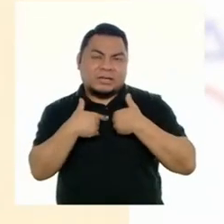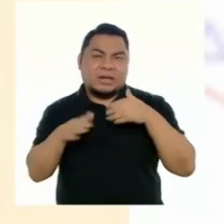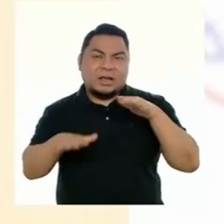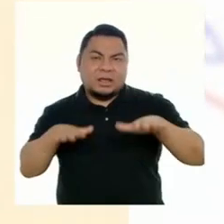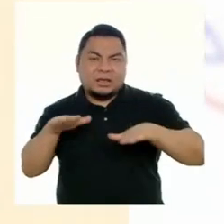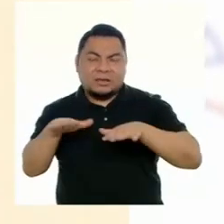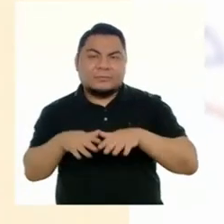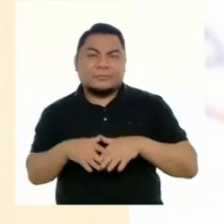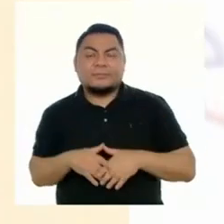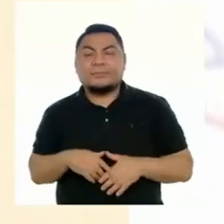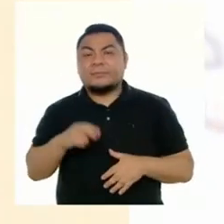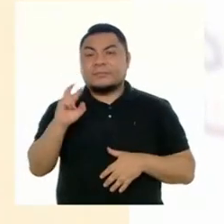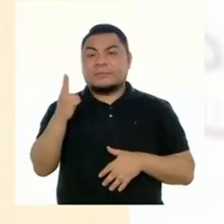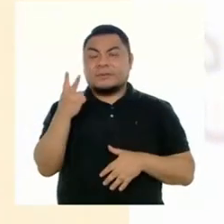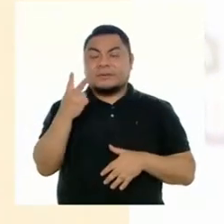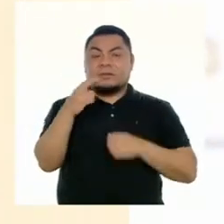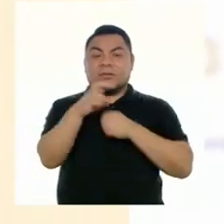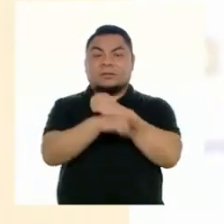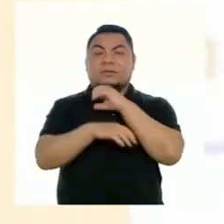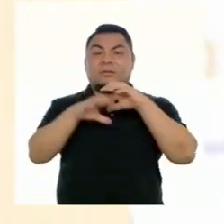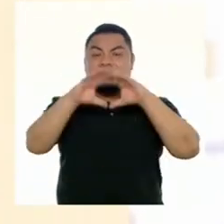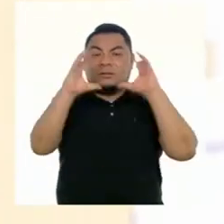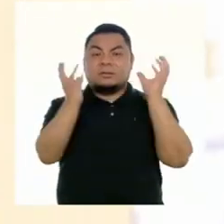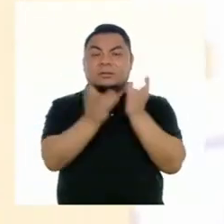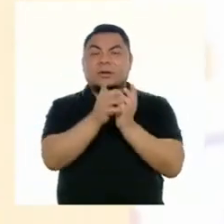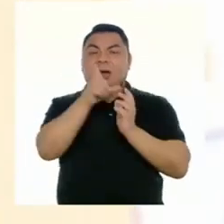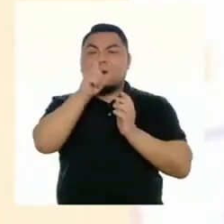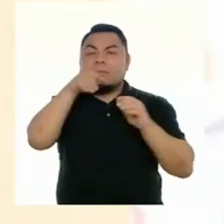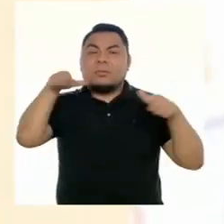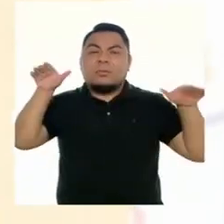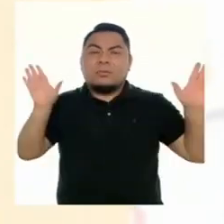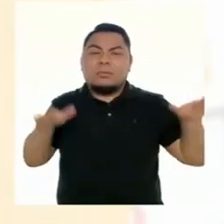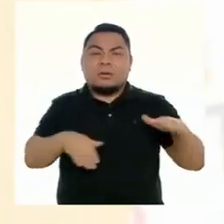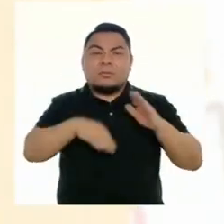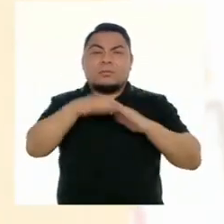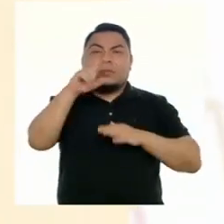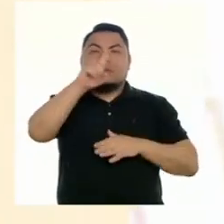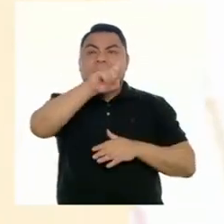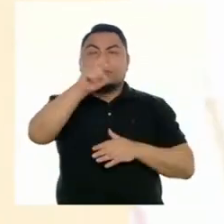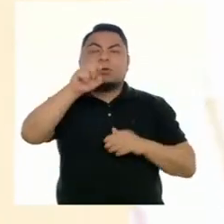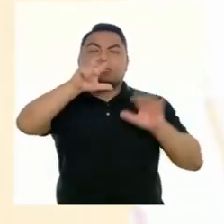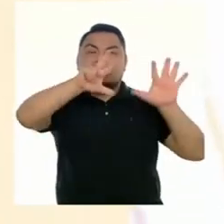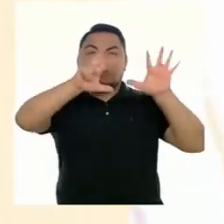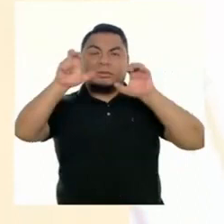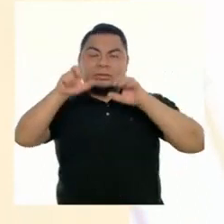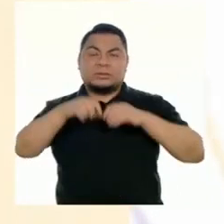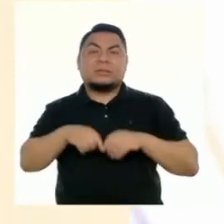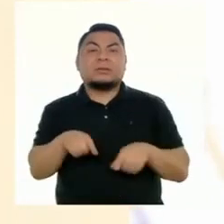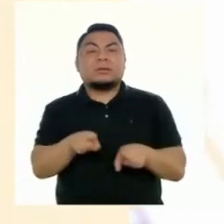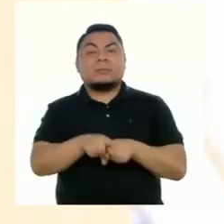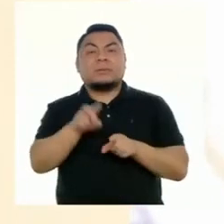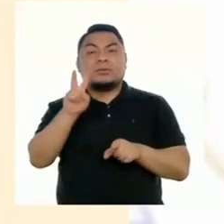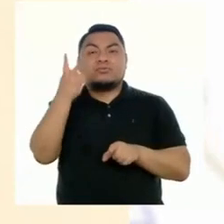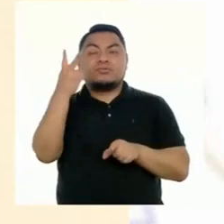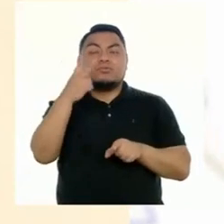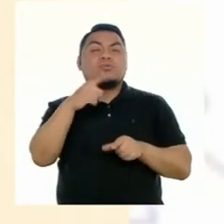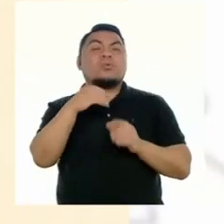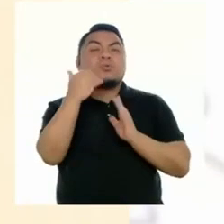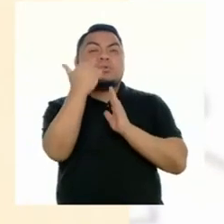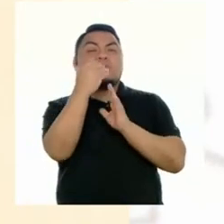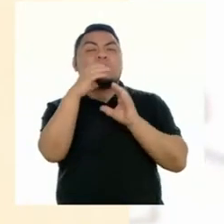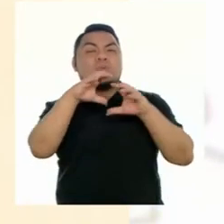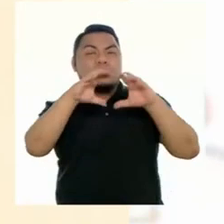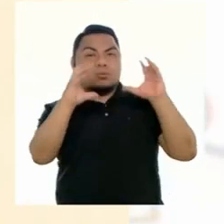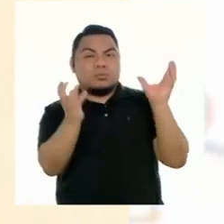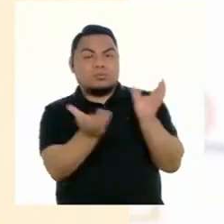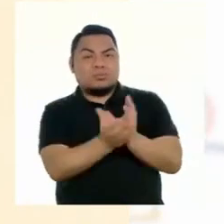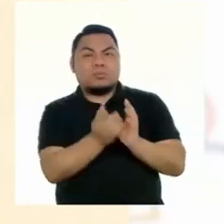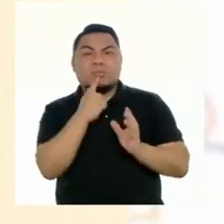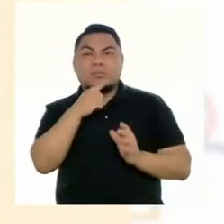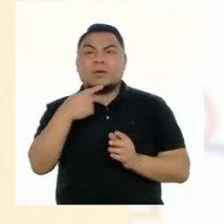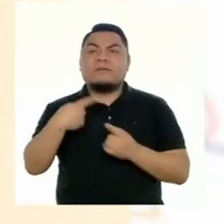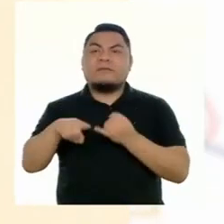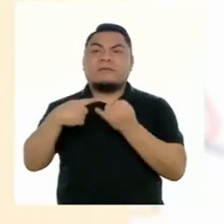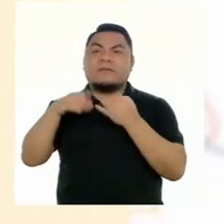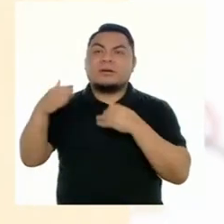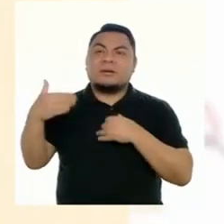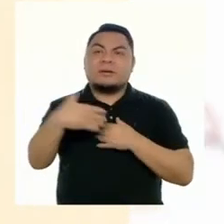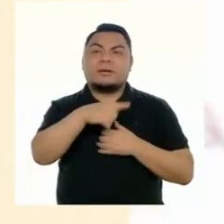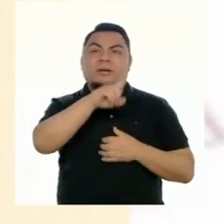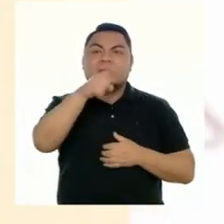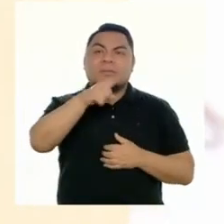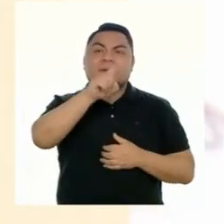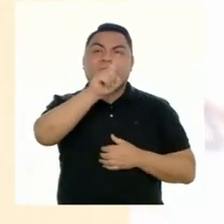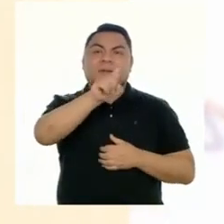Ocupamos el segundo lugar en diversidad de aves, con más de 1.800 especies. Y el segundo lugar en variedad de peces, 1